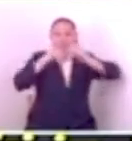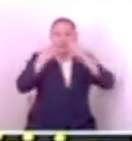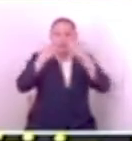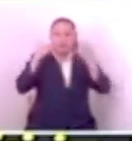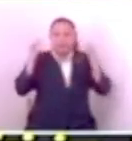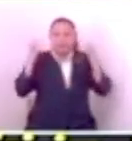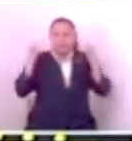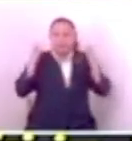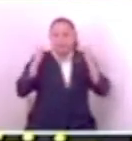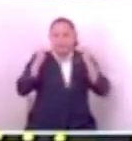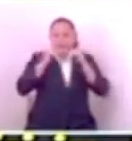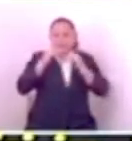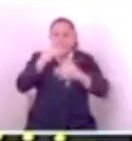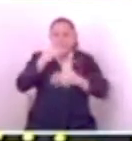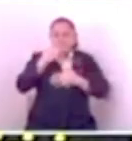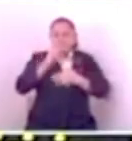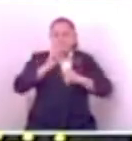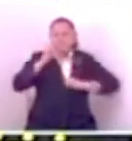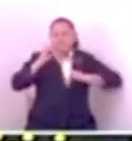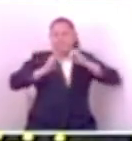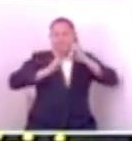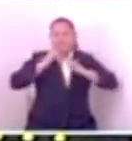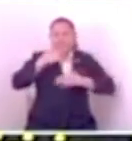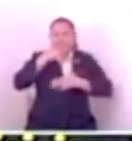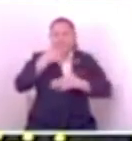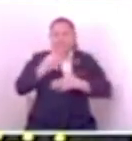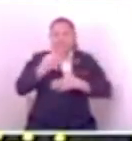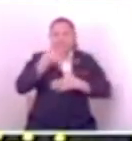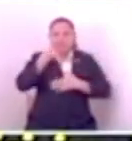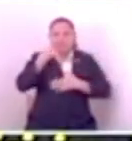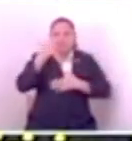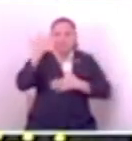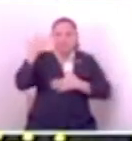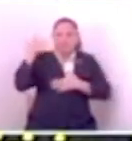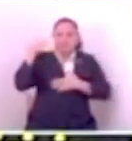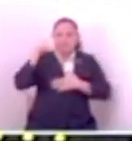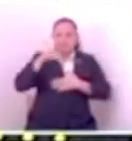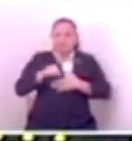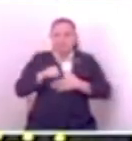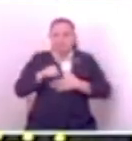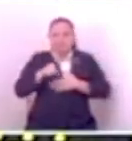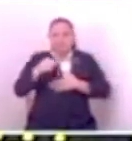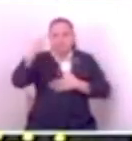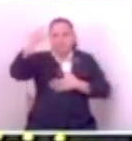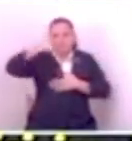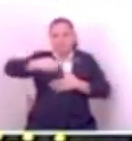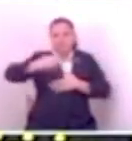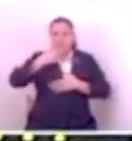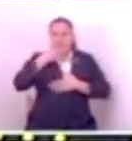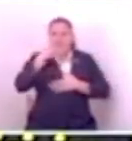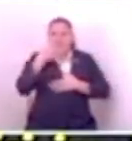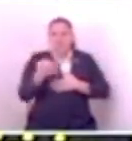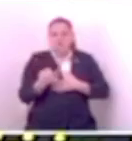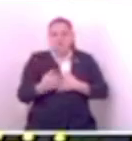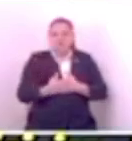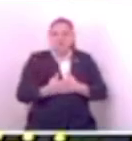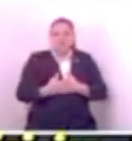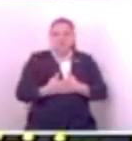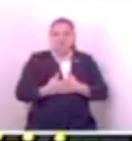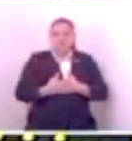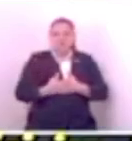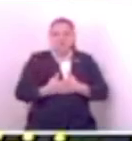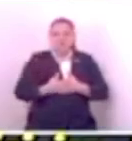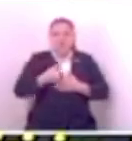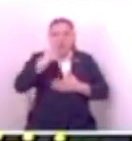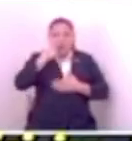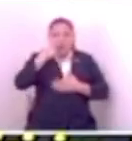cabía. Él no cabía llenando sus bolsillos, viajando y todo con el dinero del pueblo. Y ahora sí escuchamos